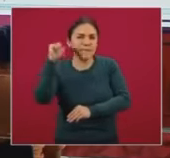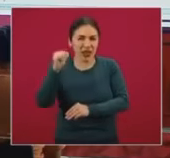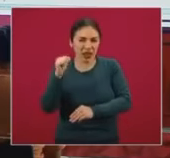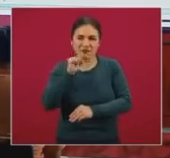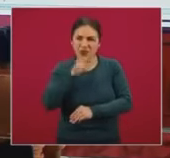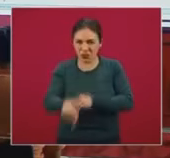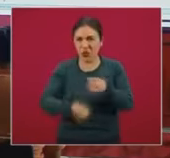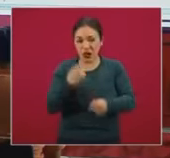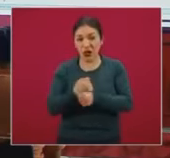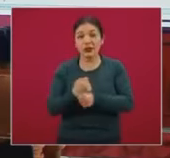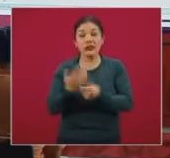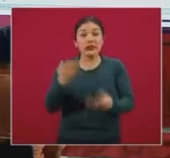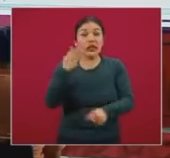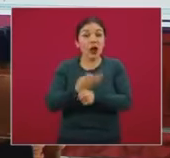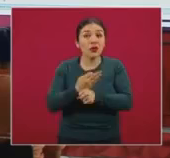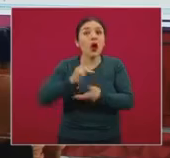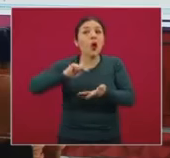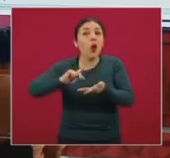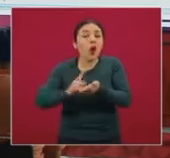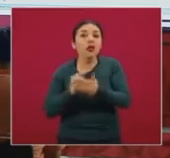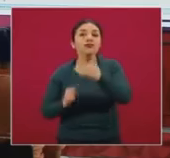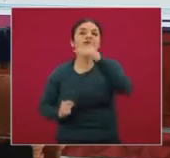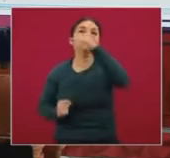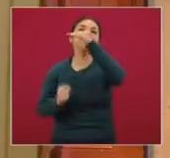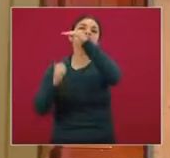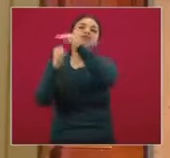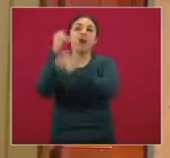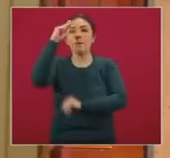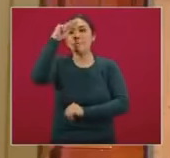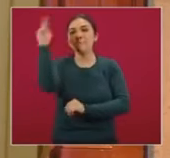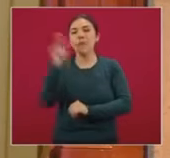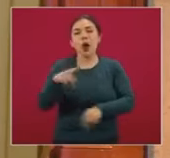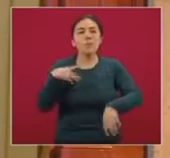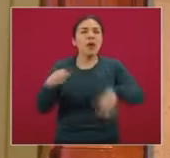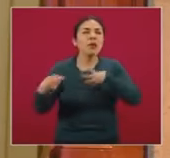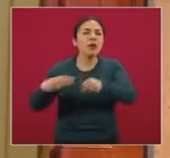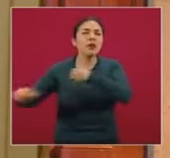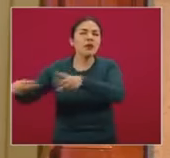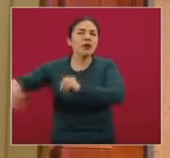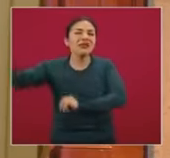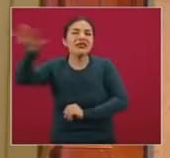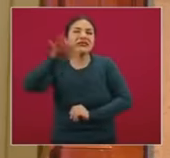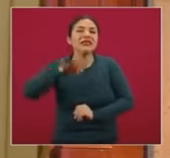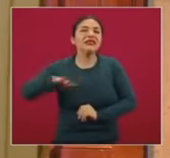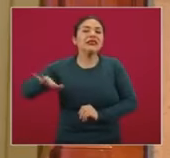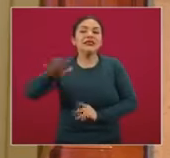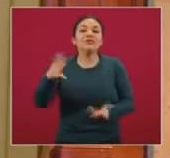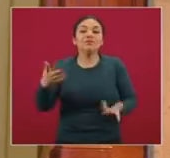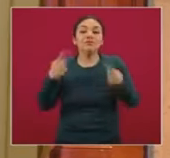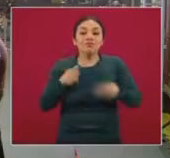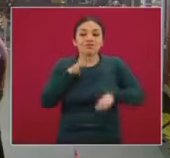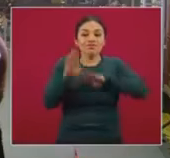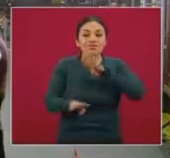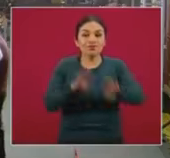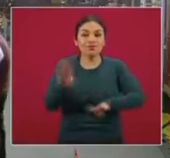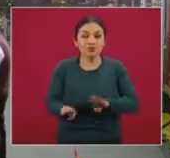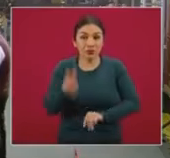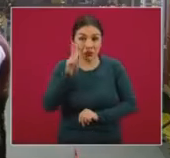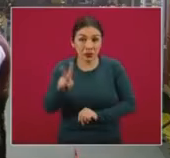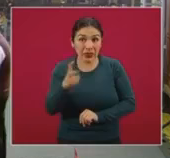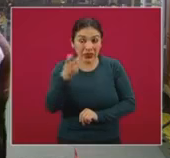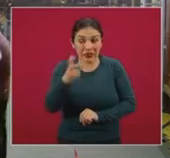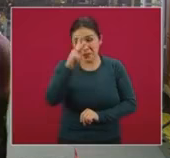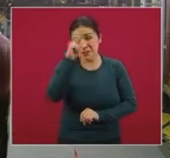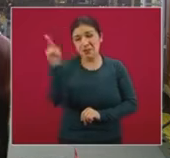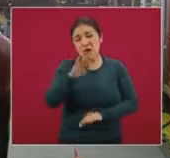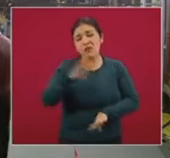este año. Entonces, están nuevamente llegando a estos niveles de afectación, considerando que las defunciones, pues bueno, son la peor